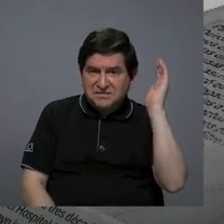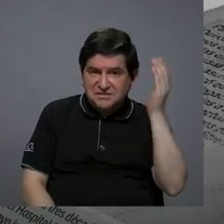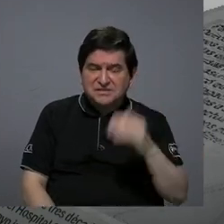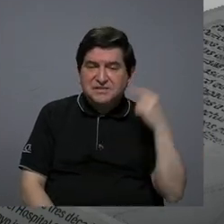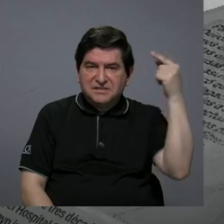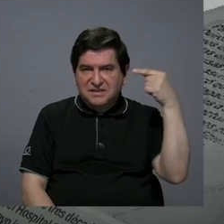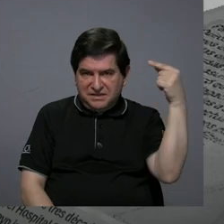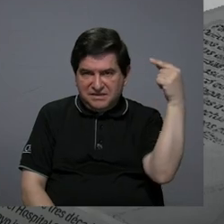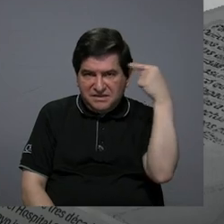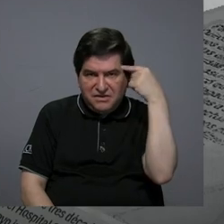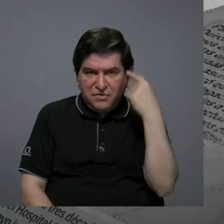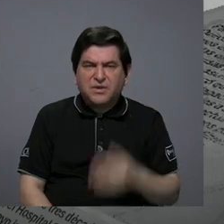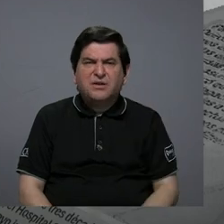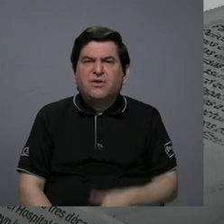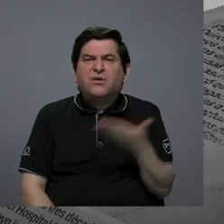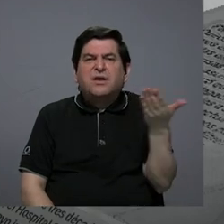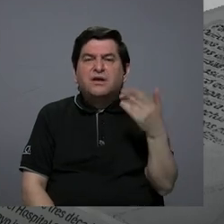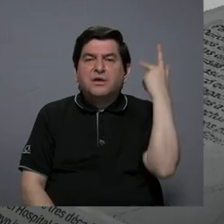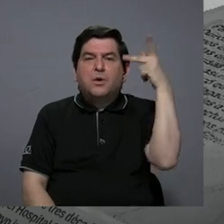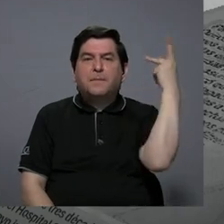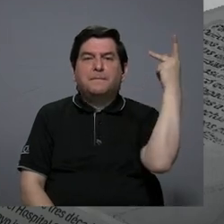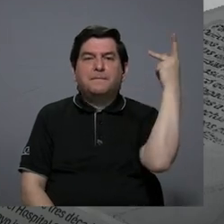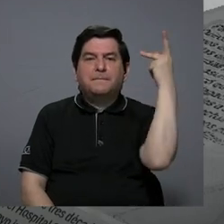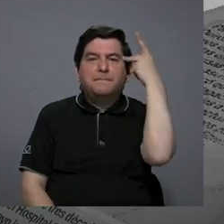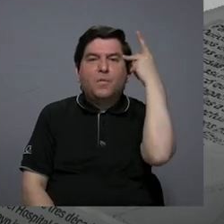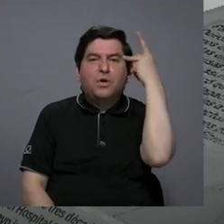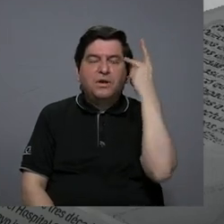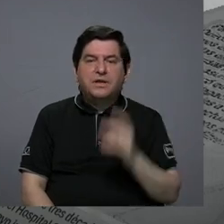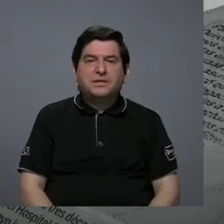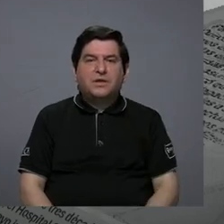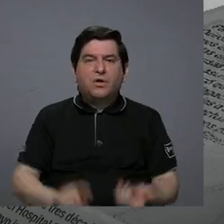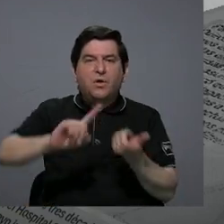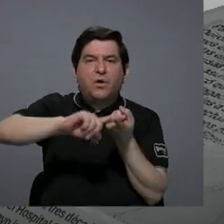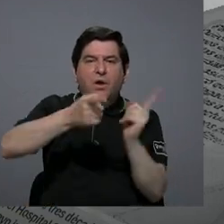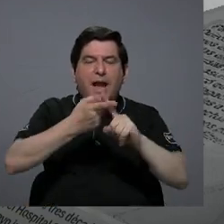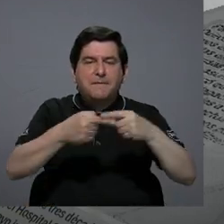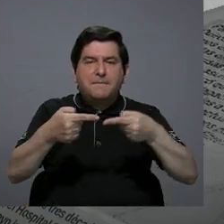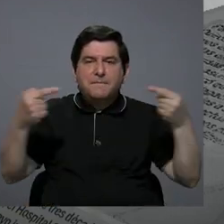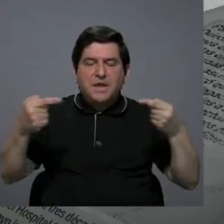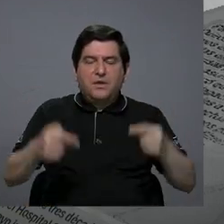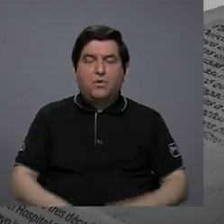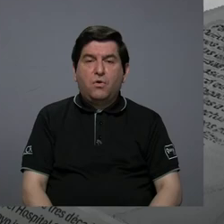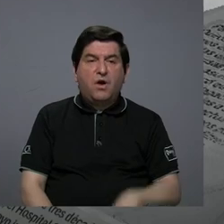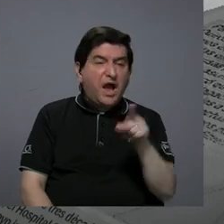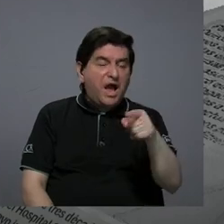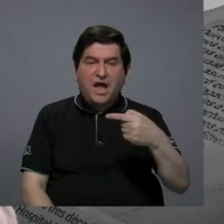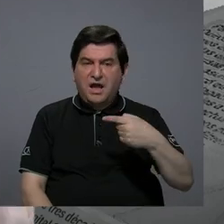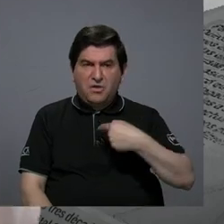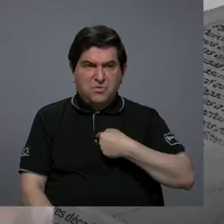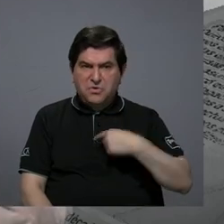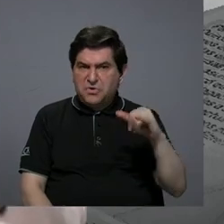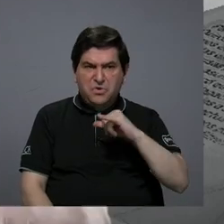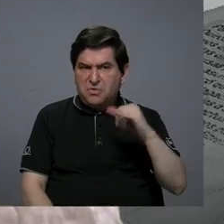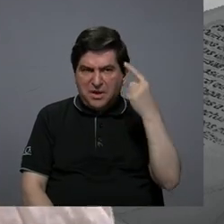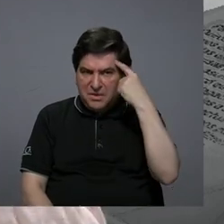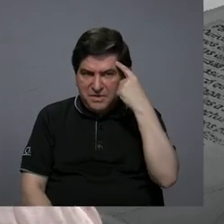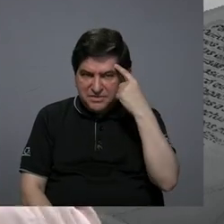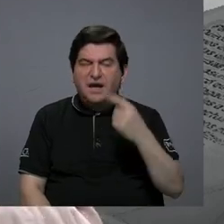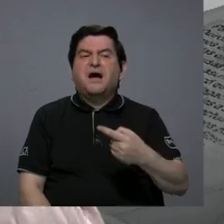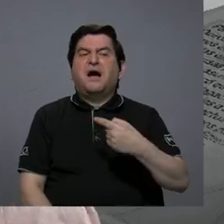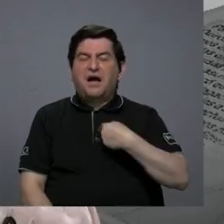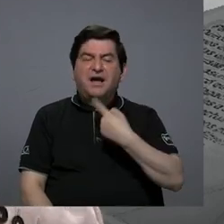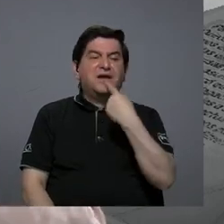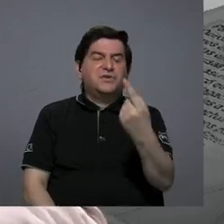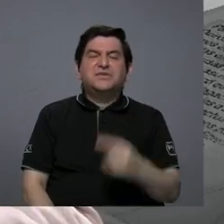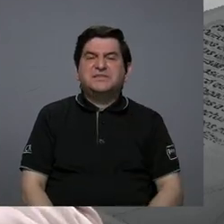gubernamental es una política de amigo-enemigo no piensan como yo entonces y ahí es donde yo